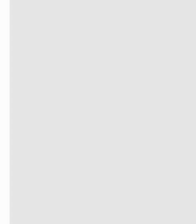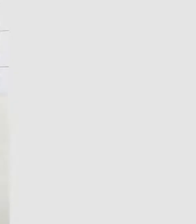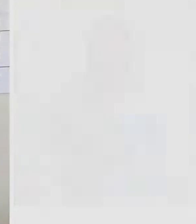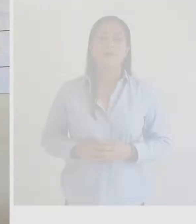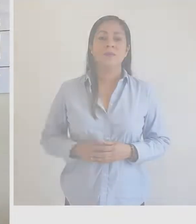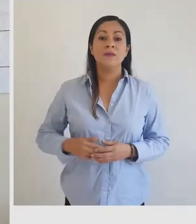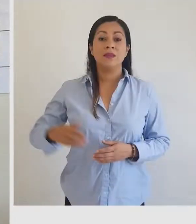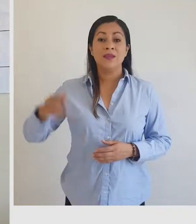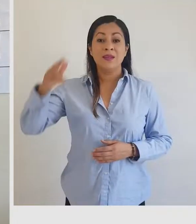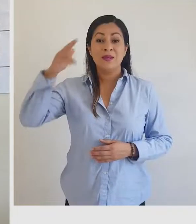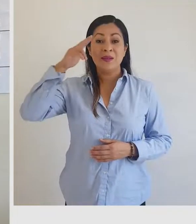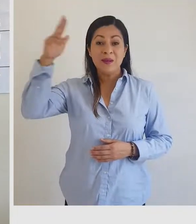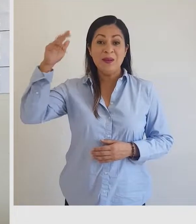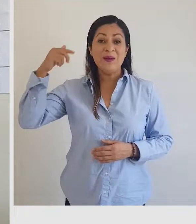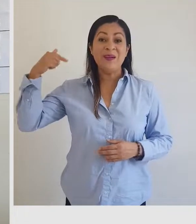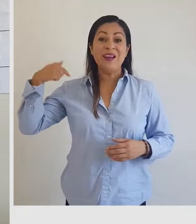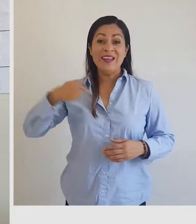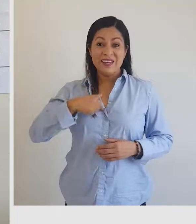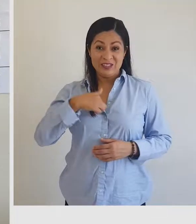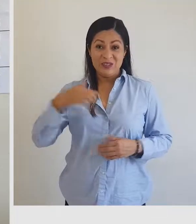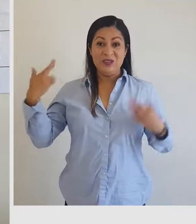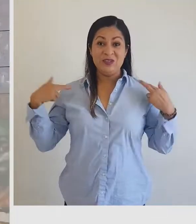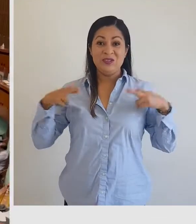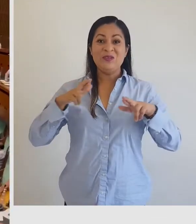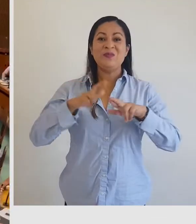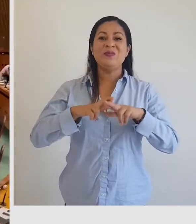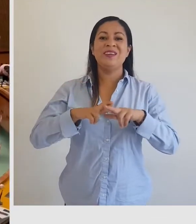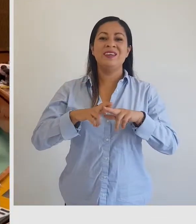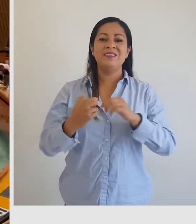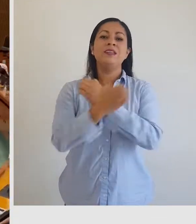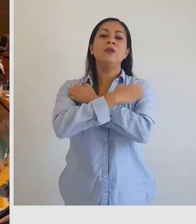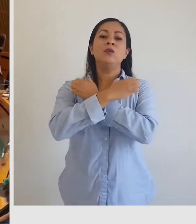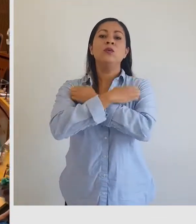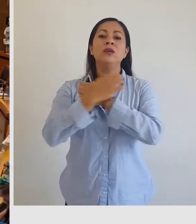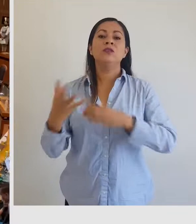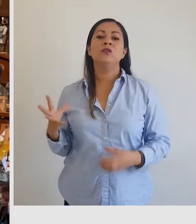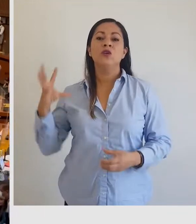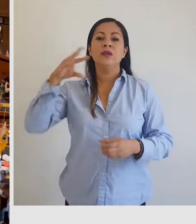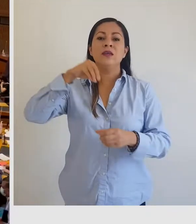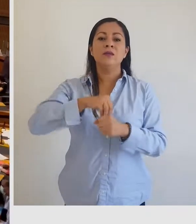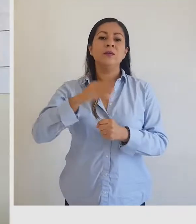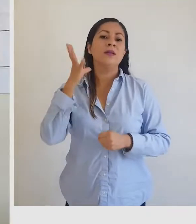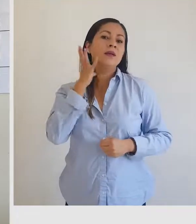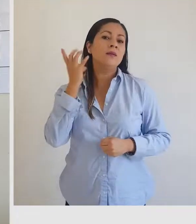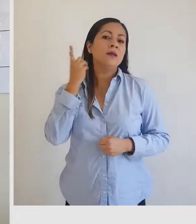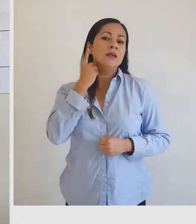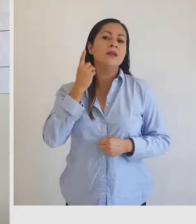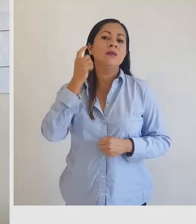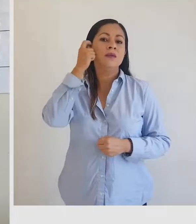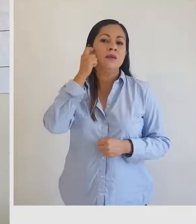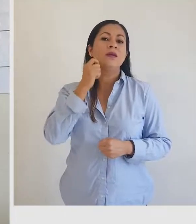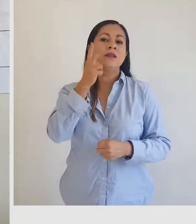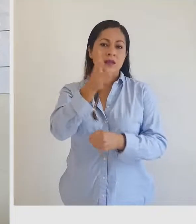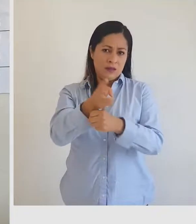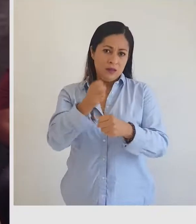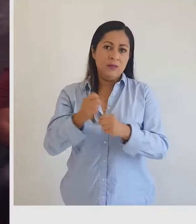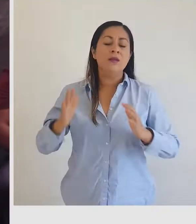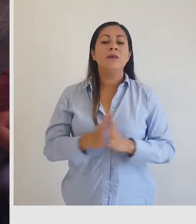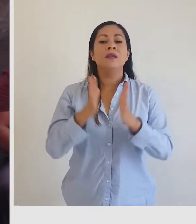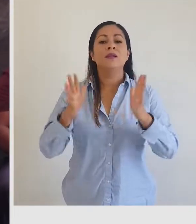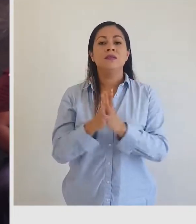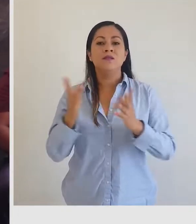Hola, yo soy maestra en educación inclusiva. El Congreso de Guerrero te invita a participar en la consulta